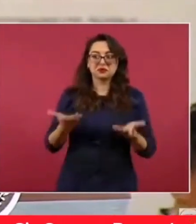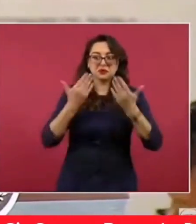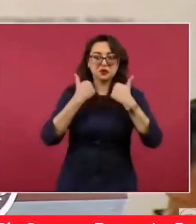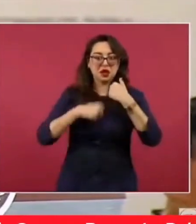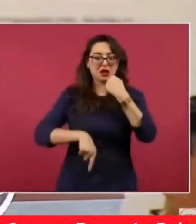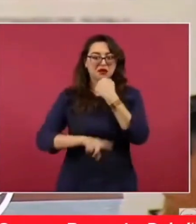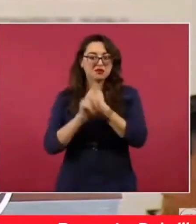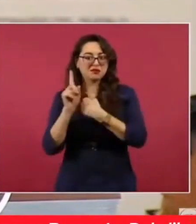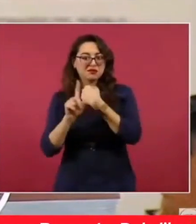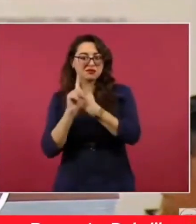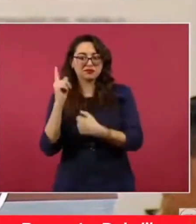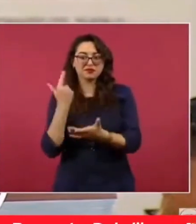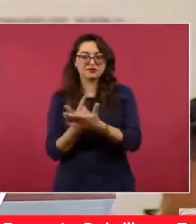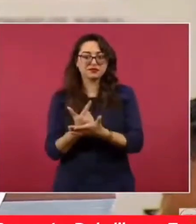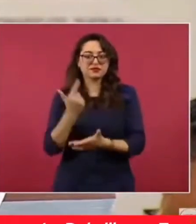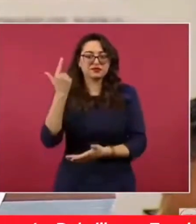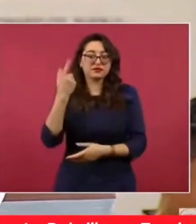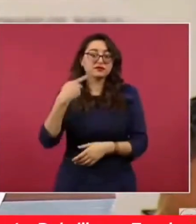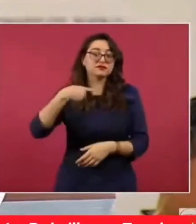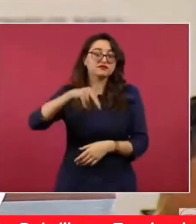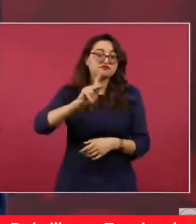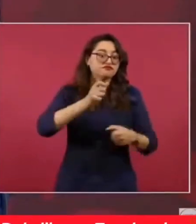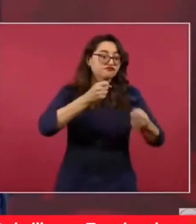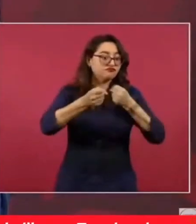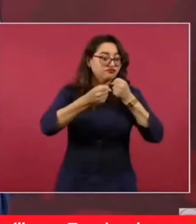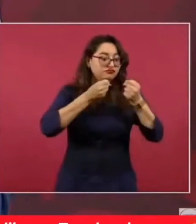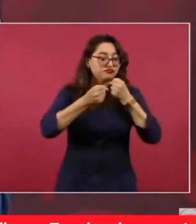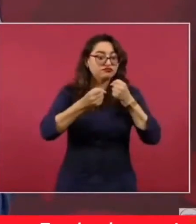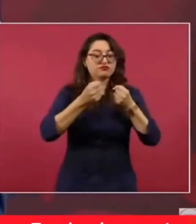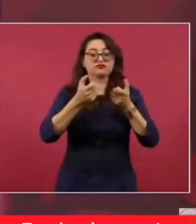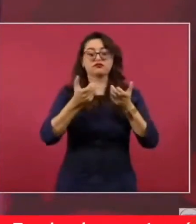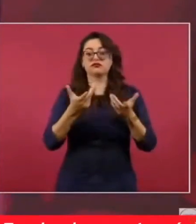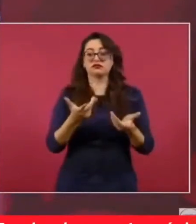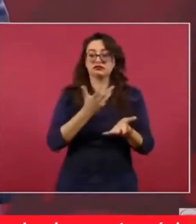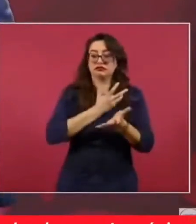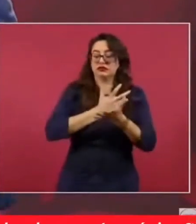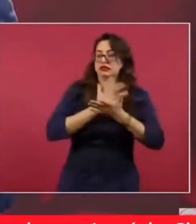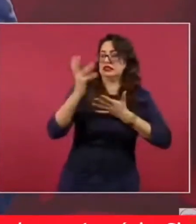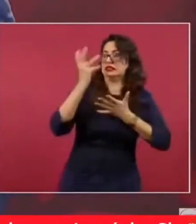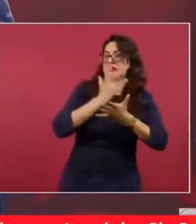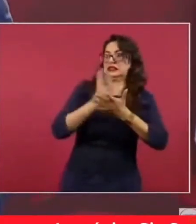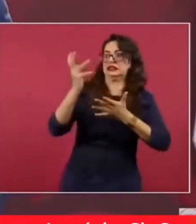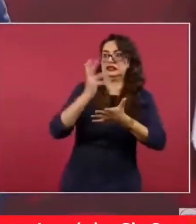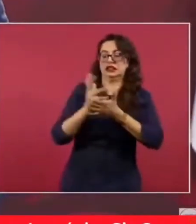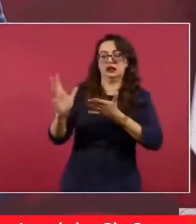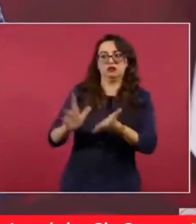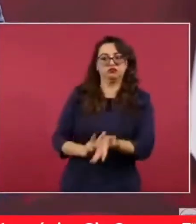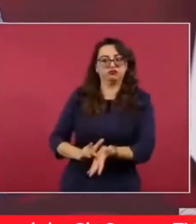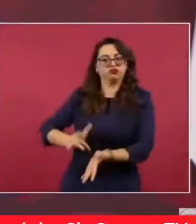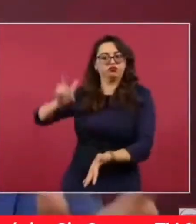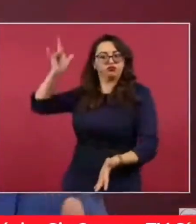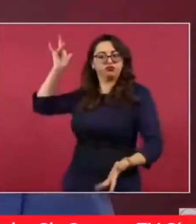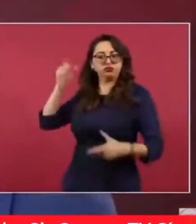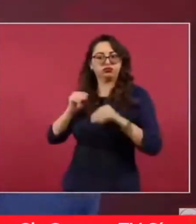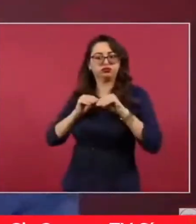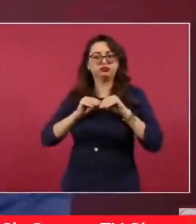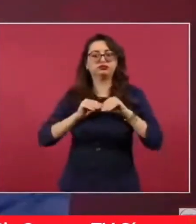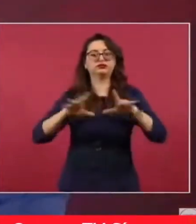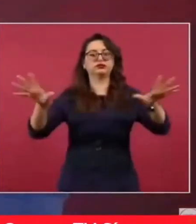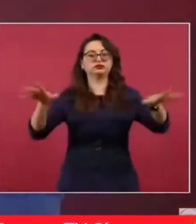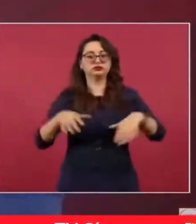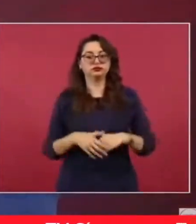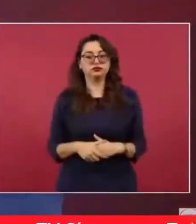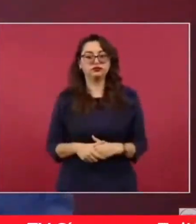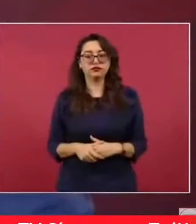estuvimos aquí con los maestros, increíble. Salió una maestra